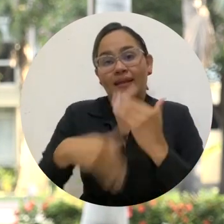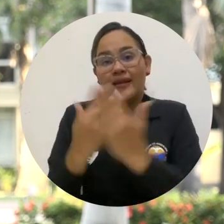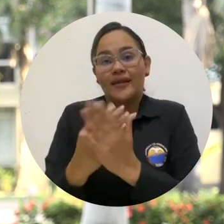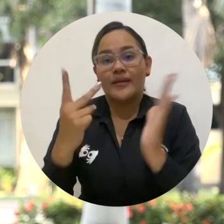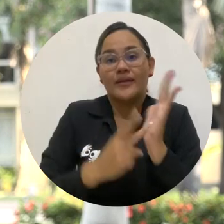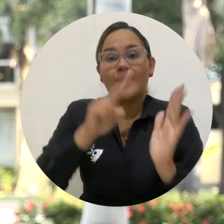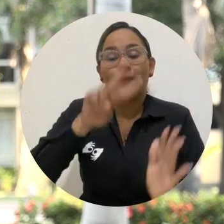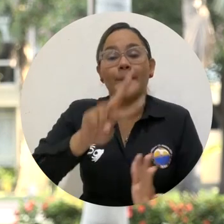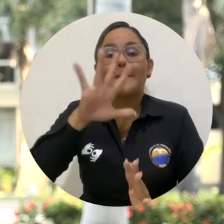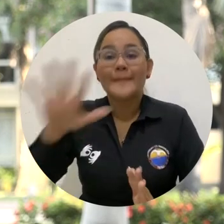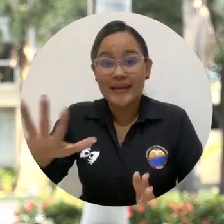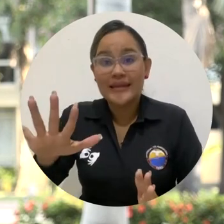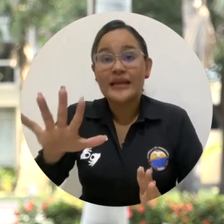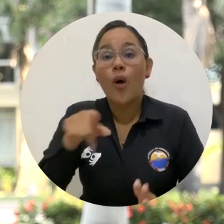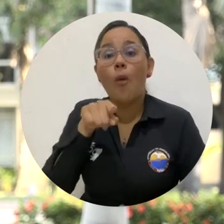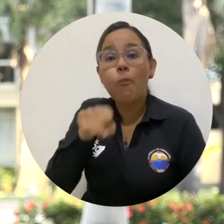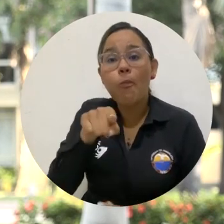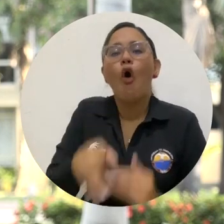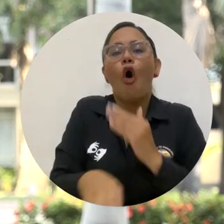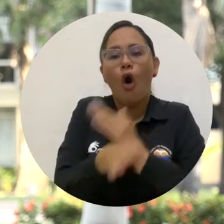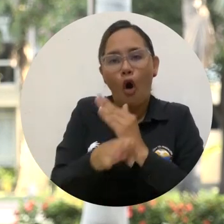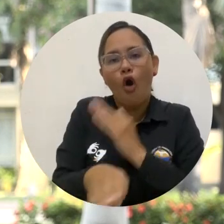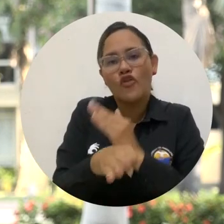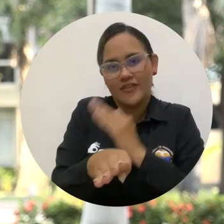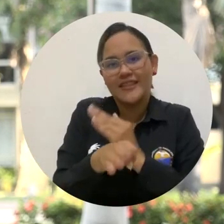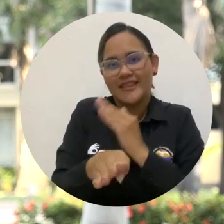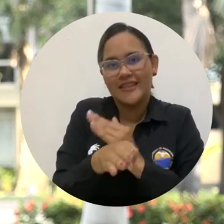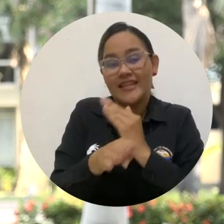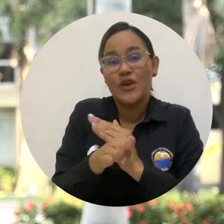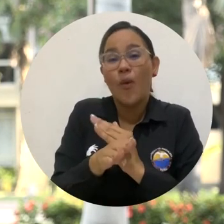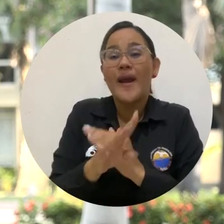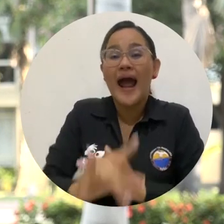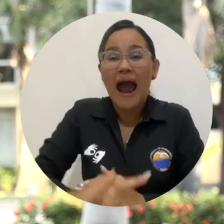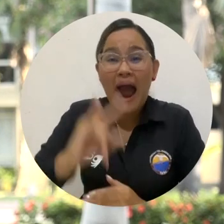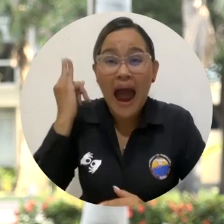diferentes órganos de gobierno y administración académica 2023-2025,